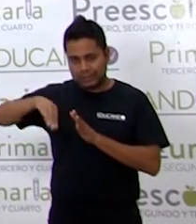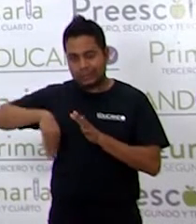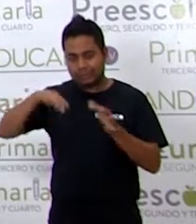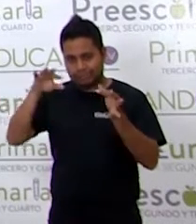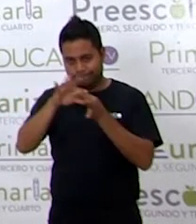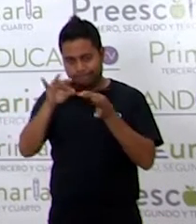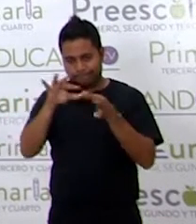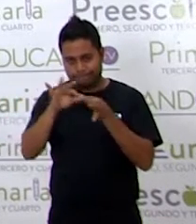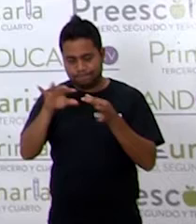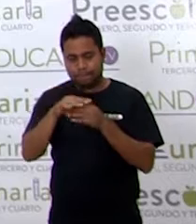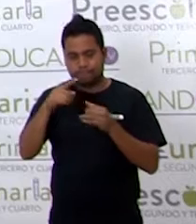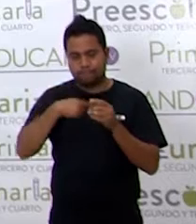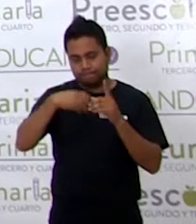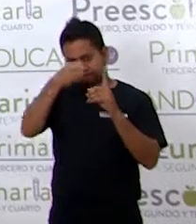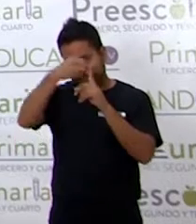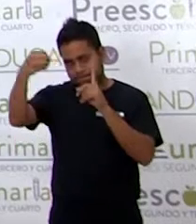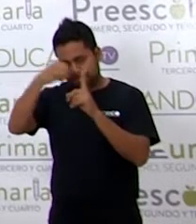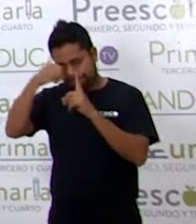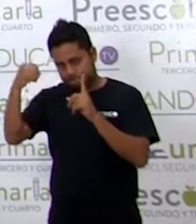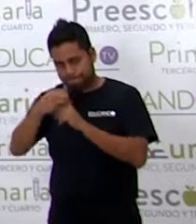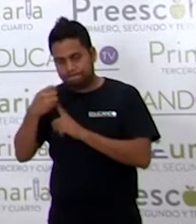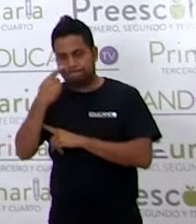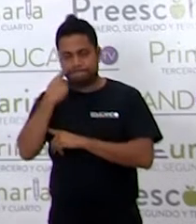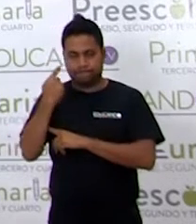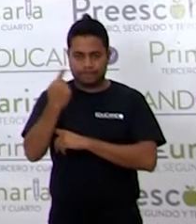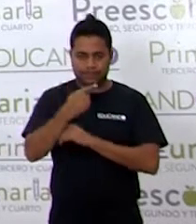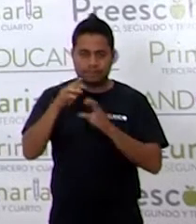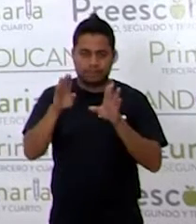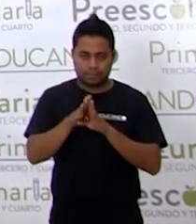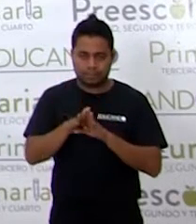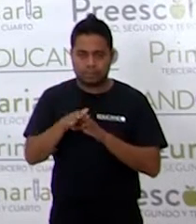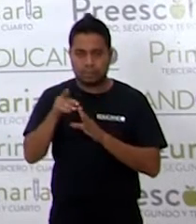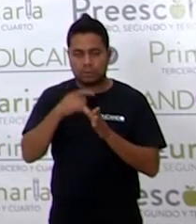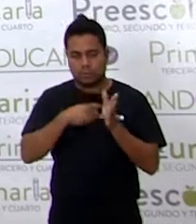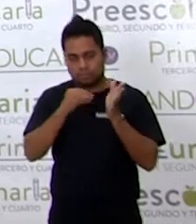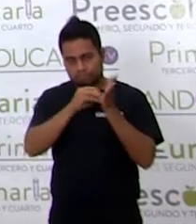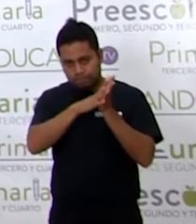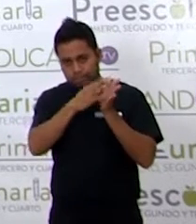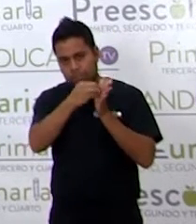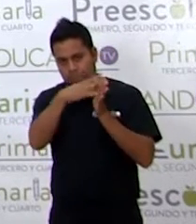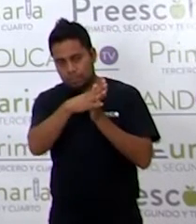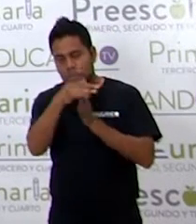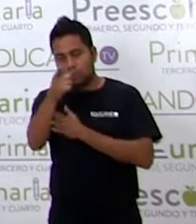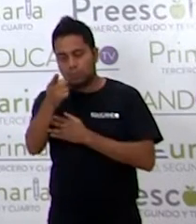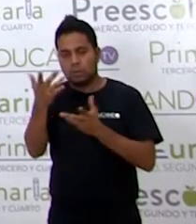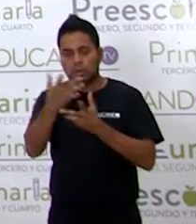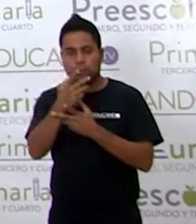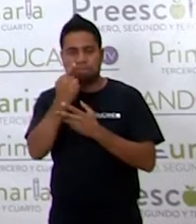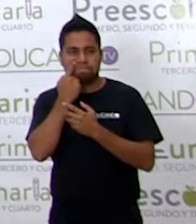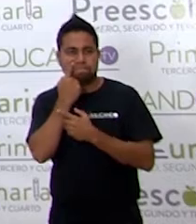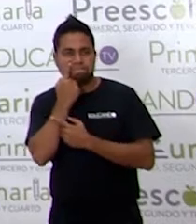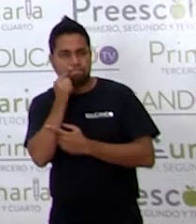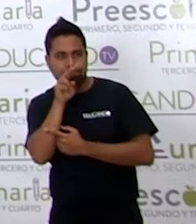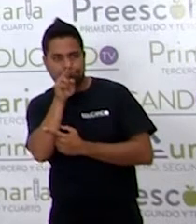Vamos a acomodarlas De la siguiente manera Mientras yo las pego Tú tienes que ir viendo